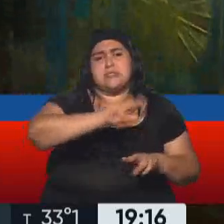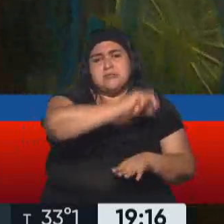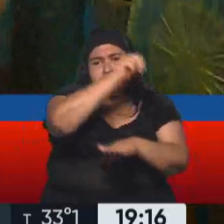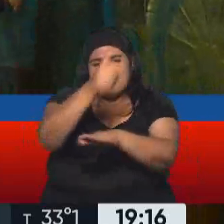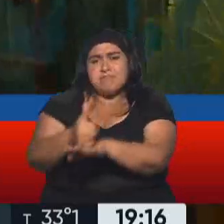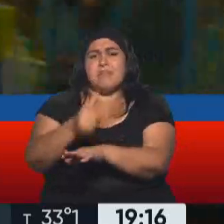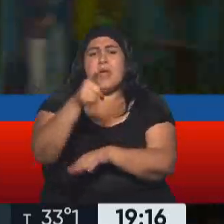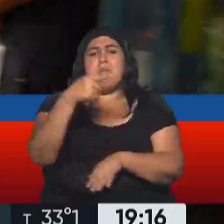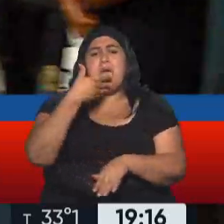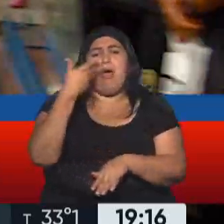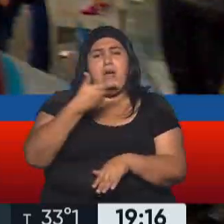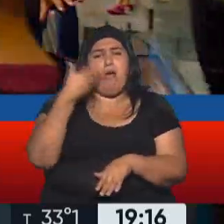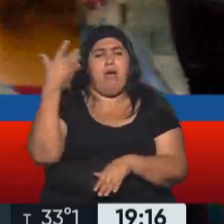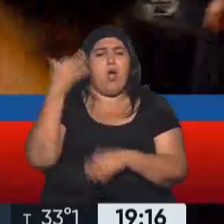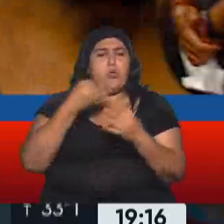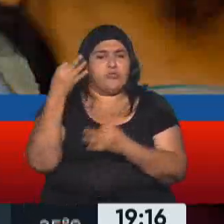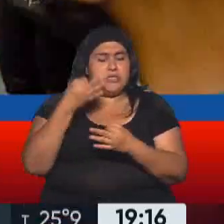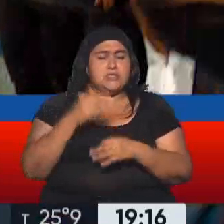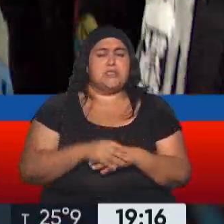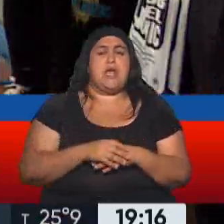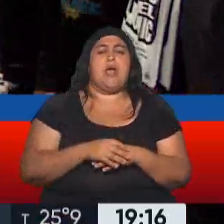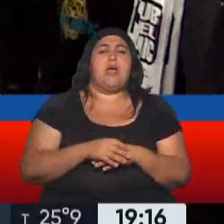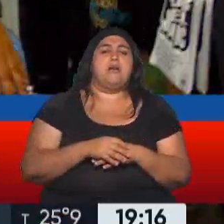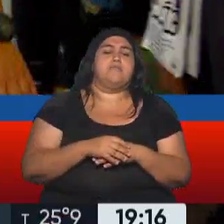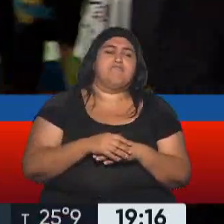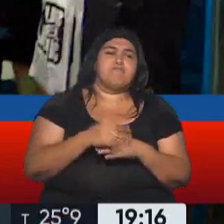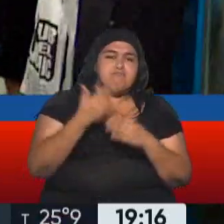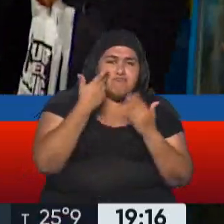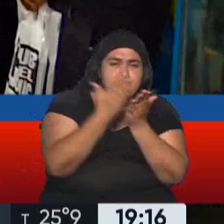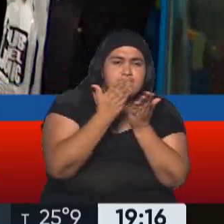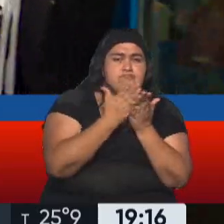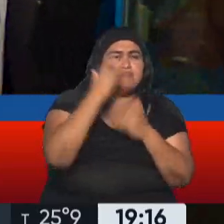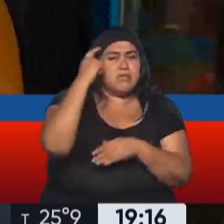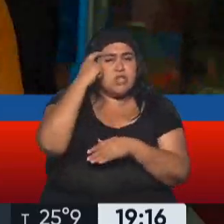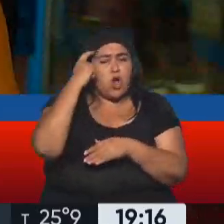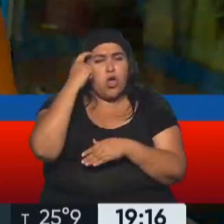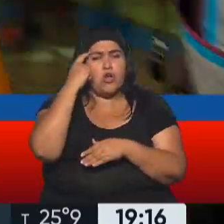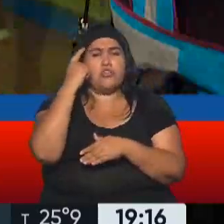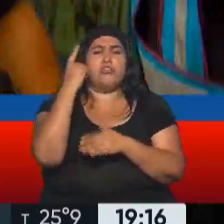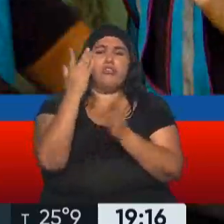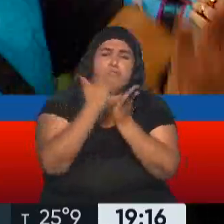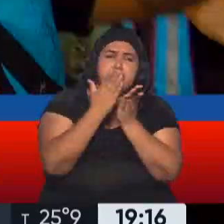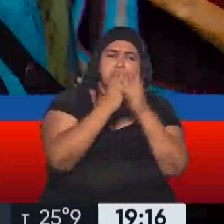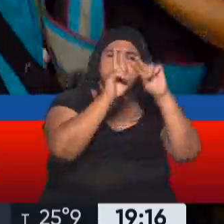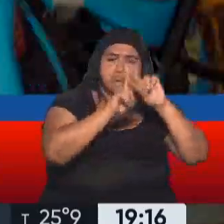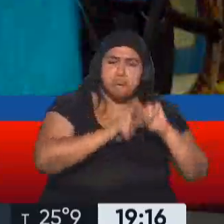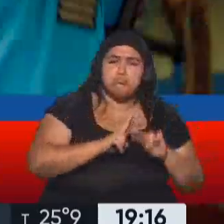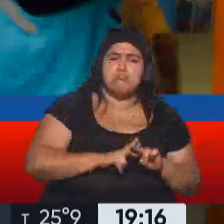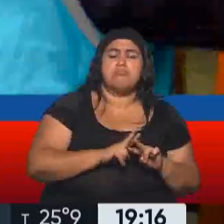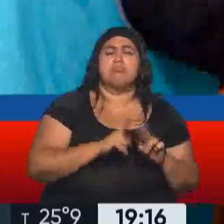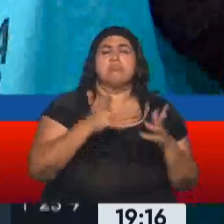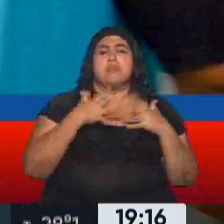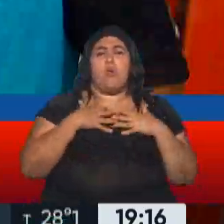la justicia. Habrá peritajes psicológicos, seguramente. Peritajes, por sobre todo, las cosas forenses sobre su estado